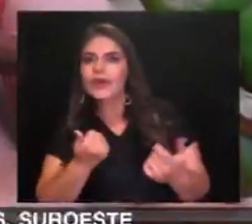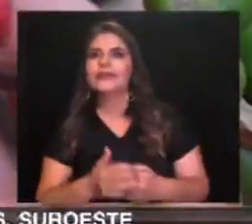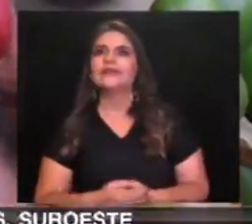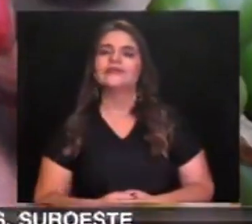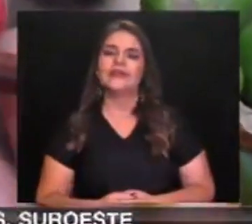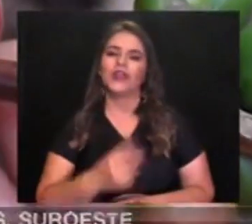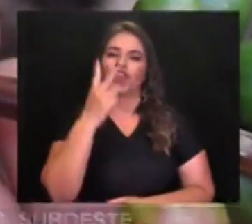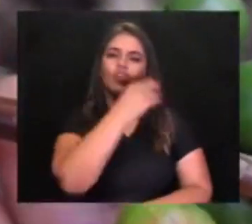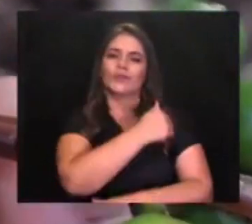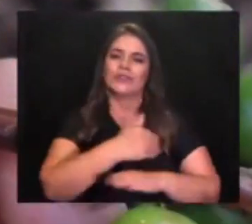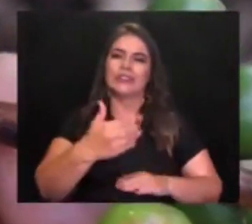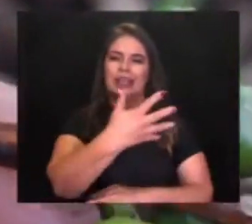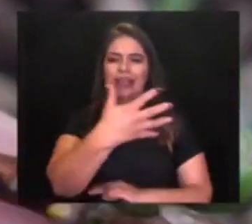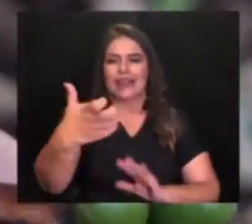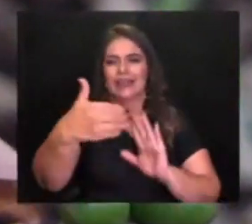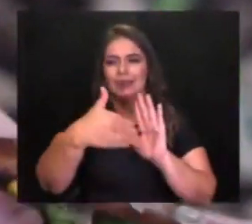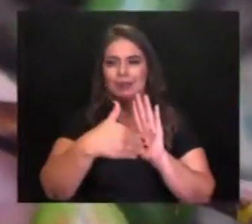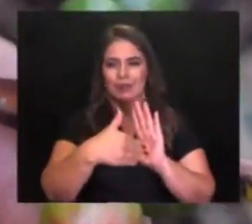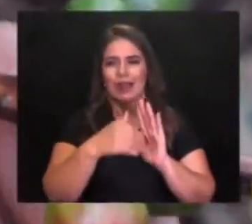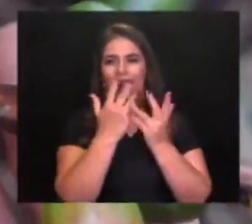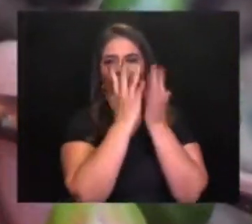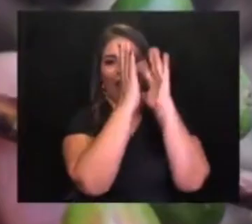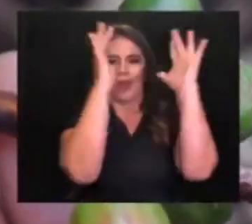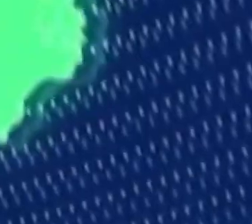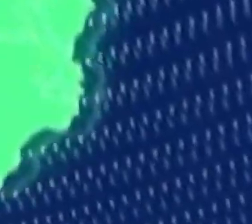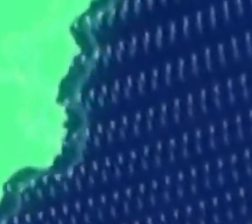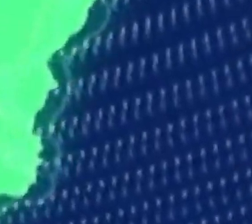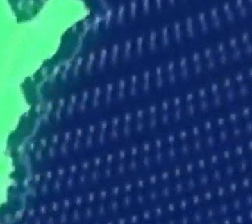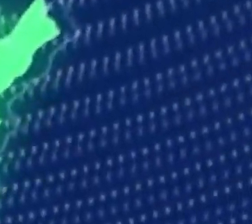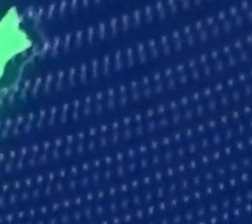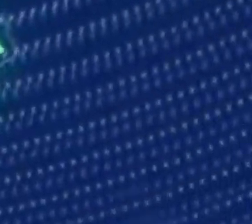cerca de 2.500.000 árboles de café.